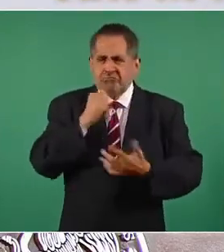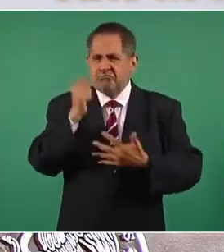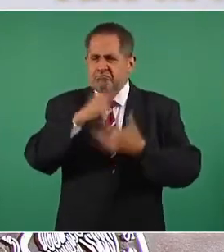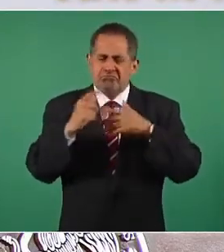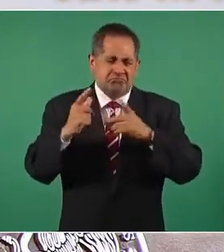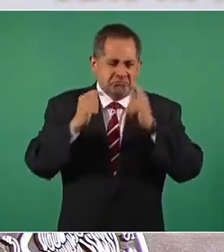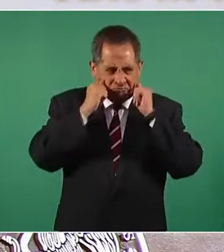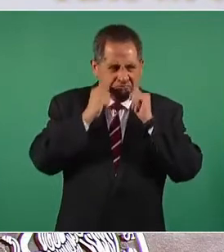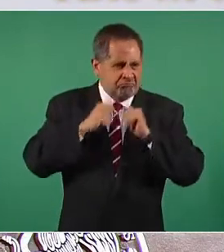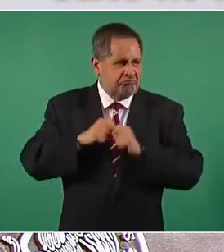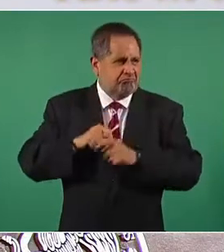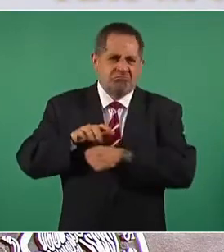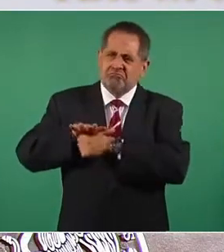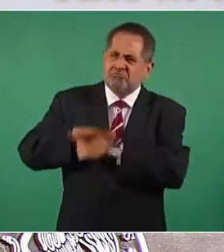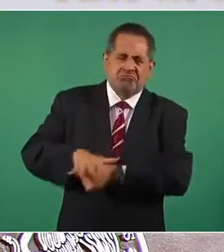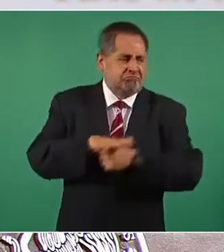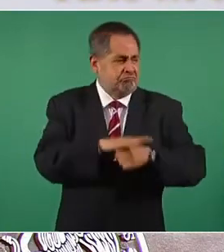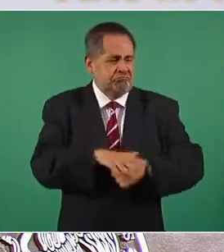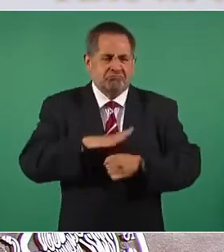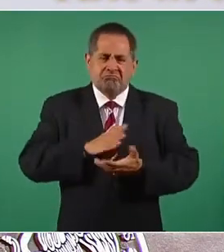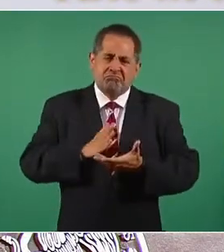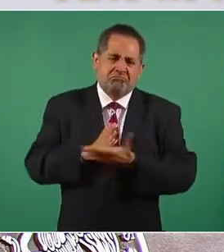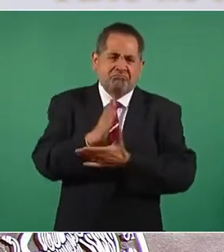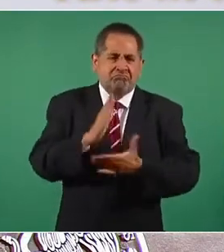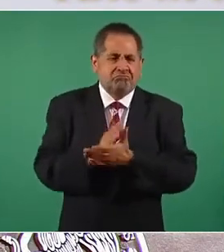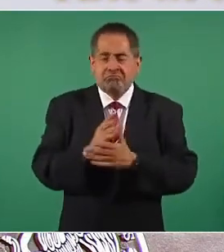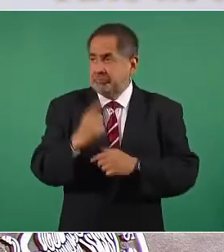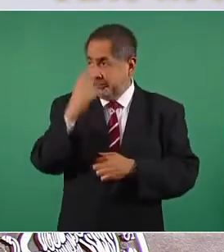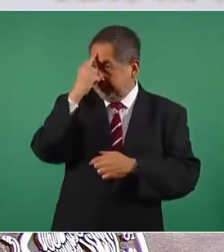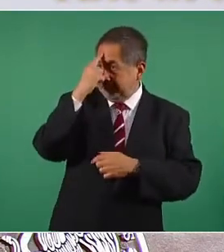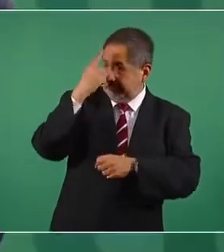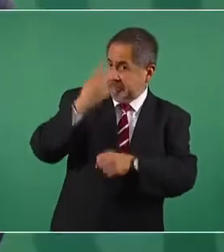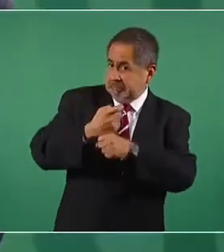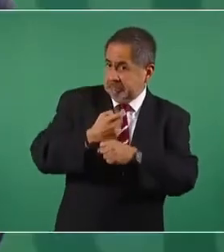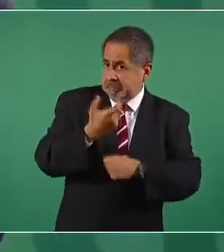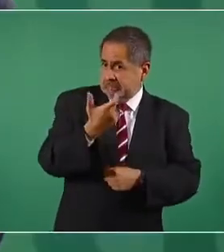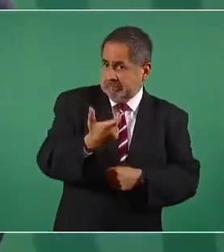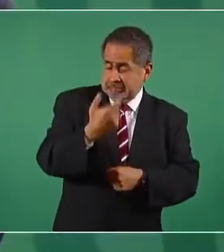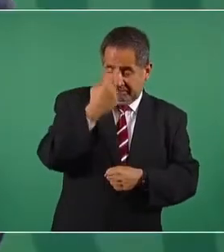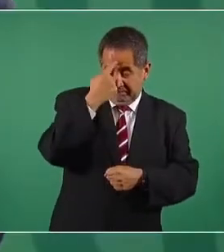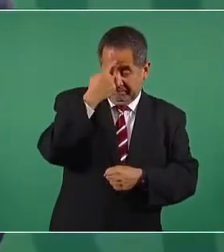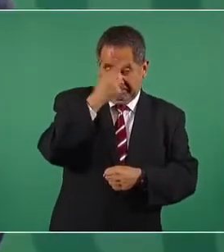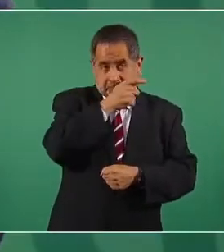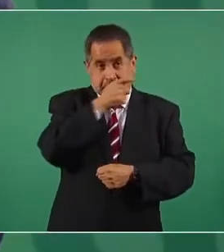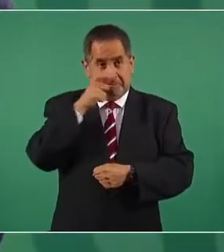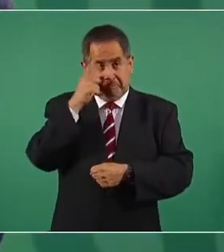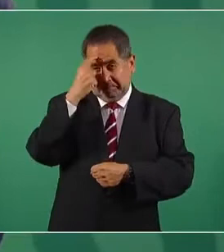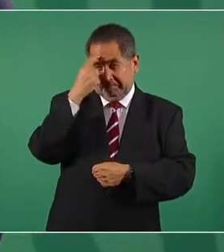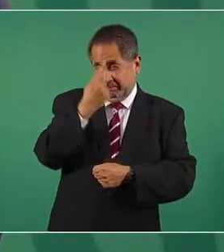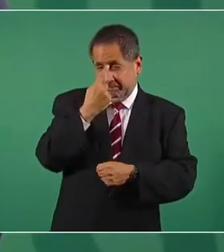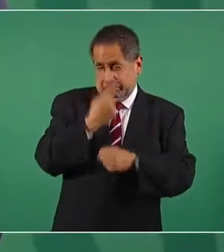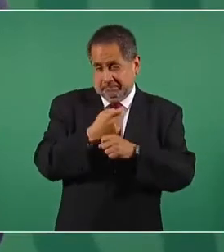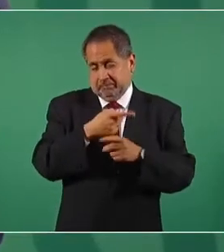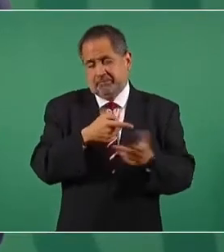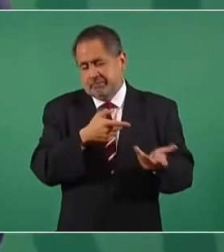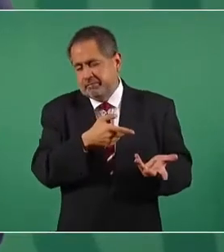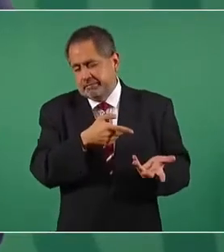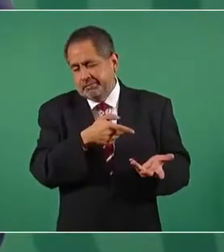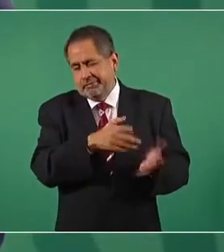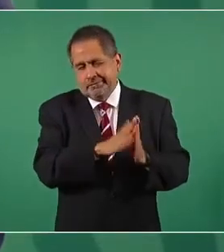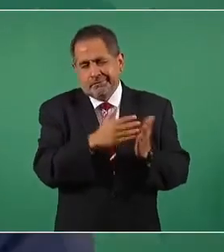el poner por encima de todo lo material, tan es así